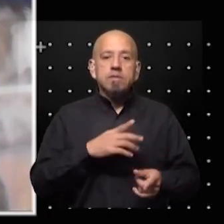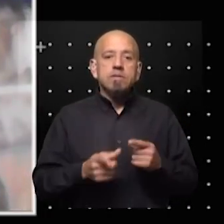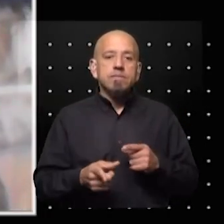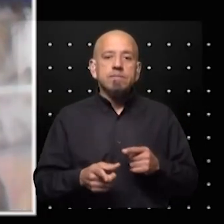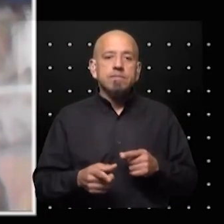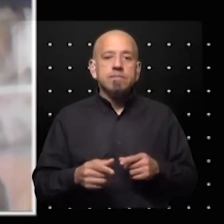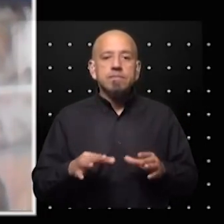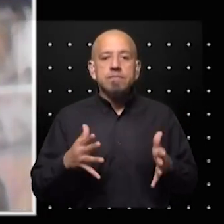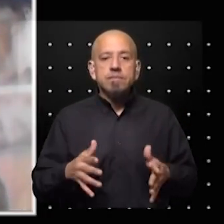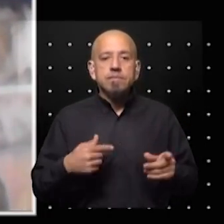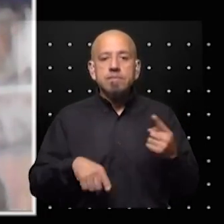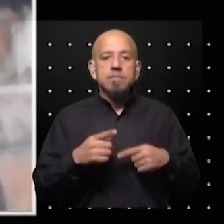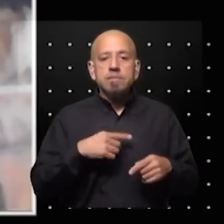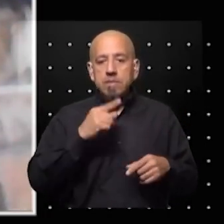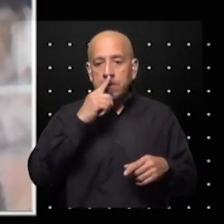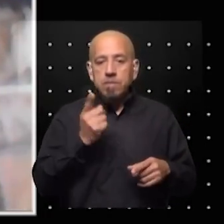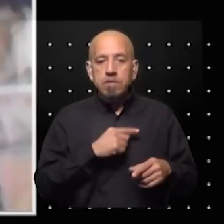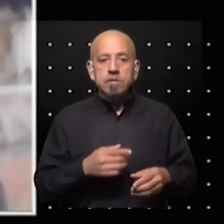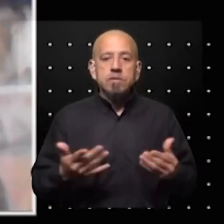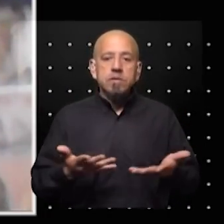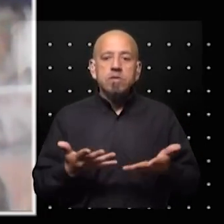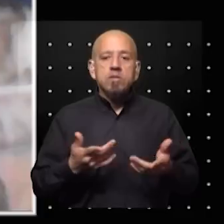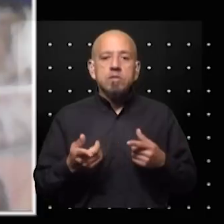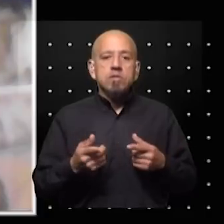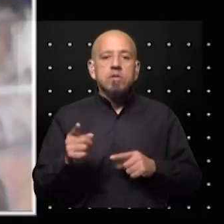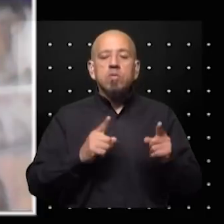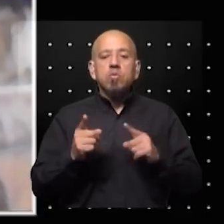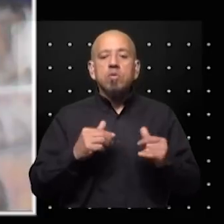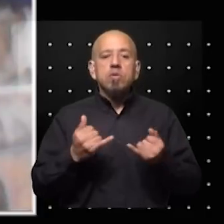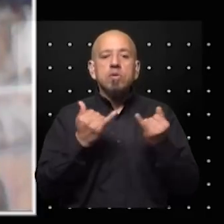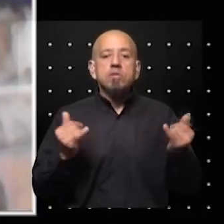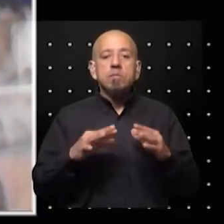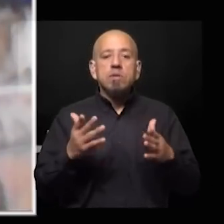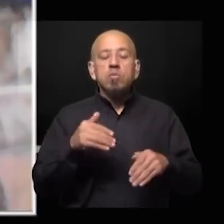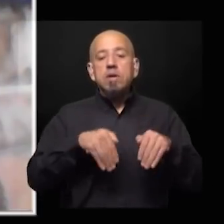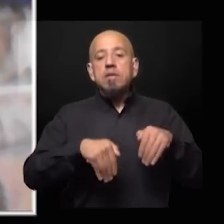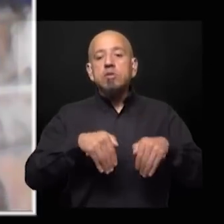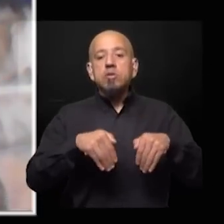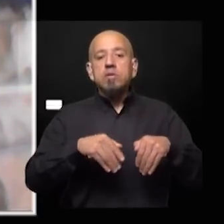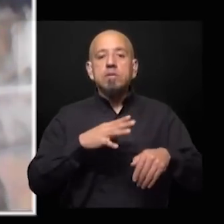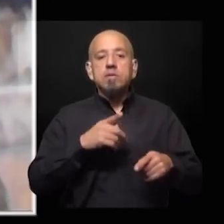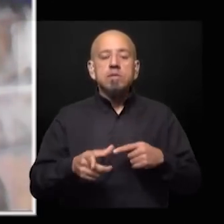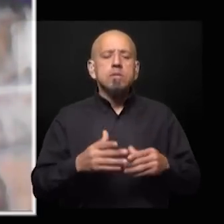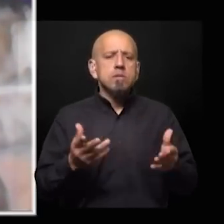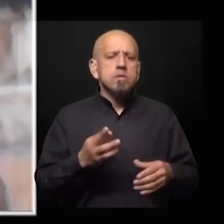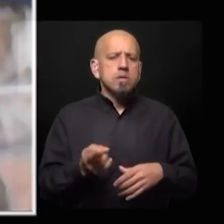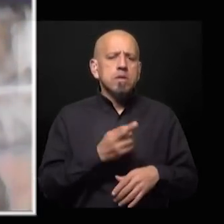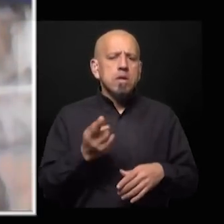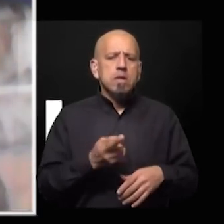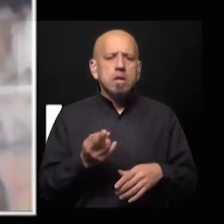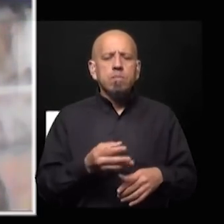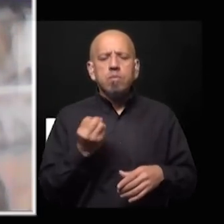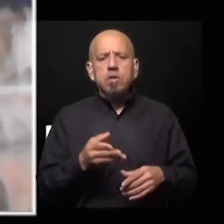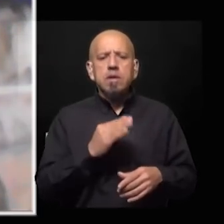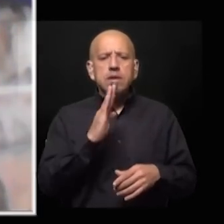lo que pasa es que se acelera un poquito y más ahora que quedan algunos días para una elección que es algo extraña porque ustedes sabrán que